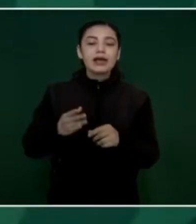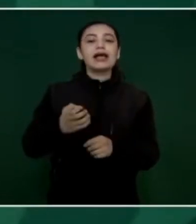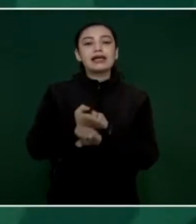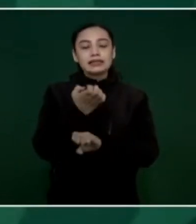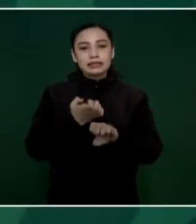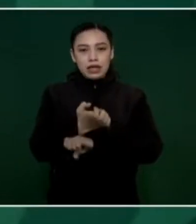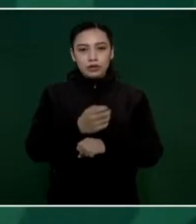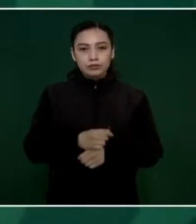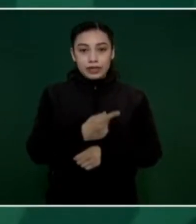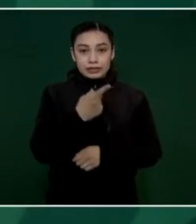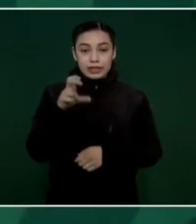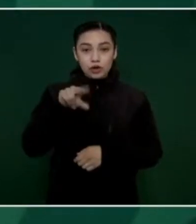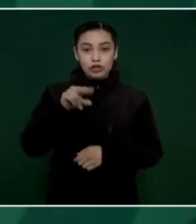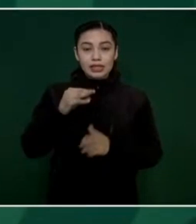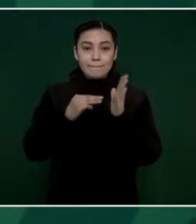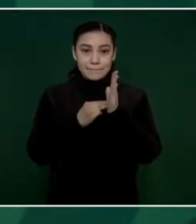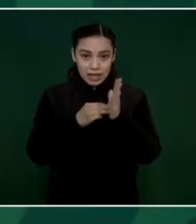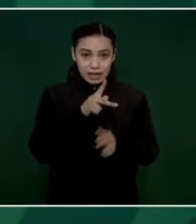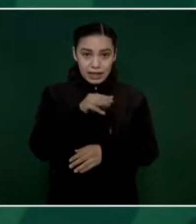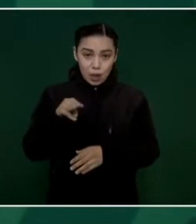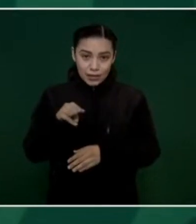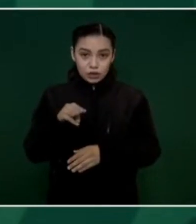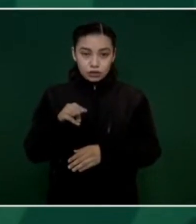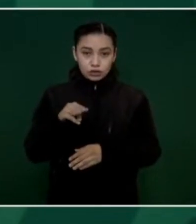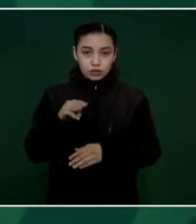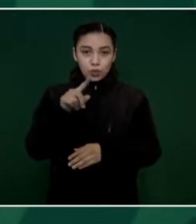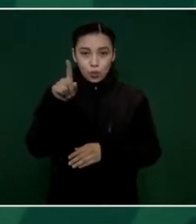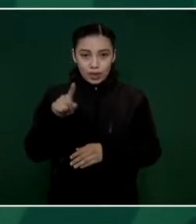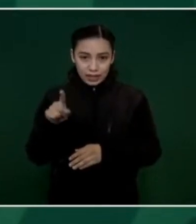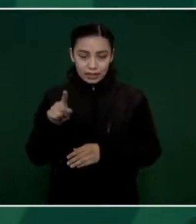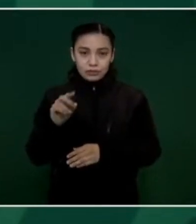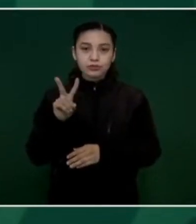180 mil kilómetros cuadrados.